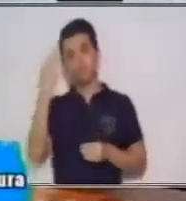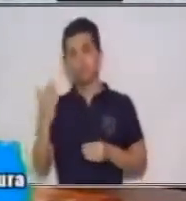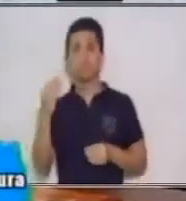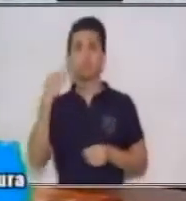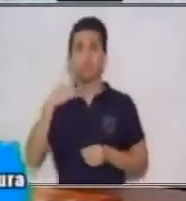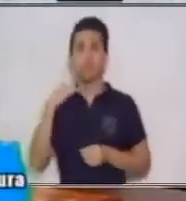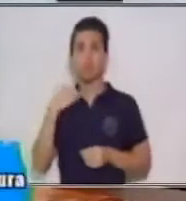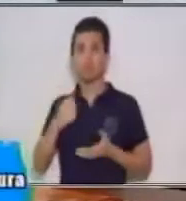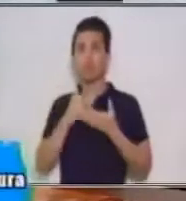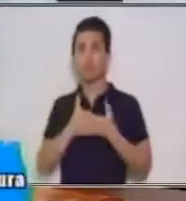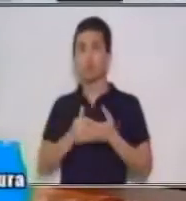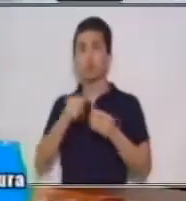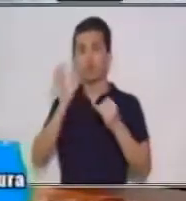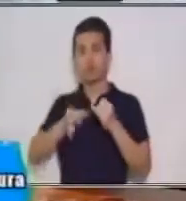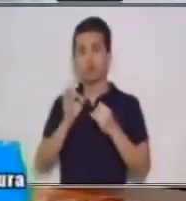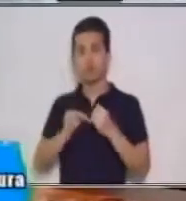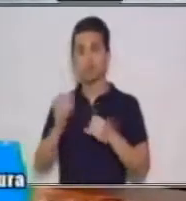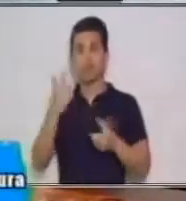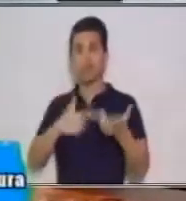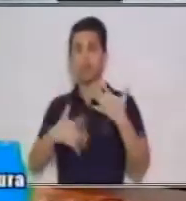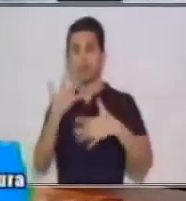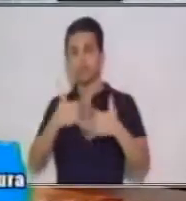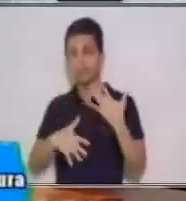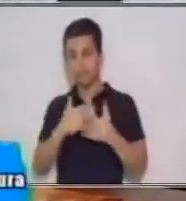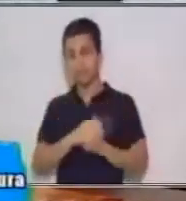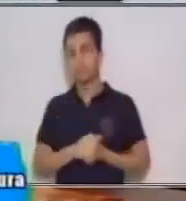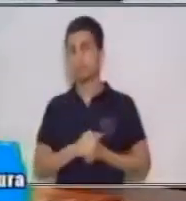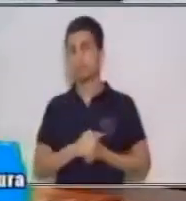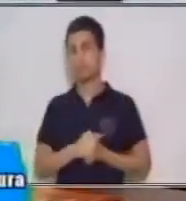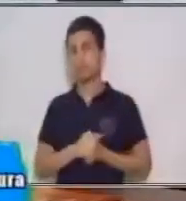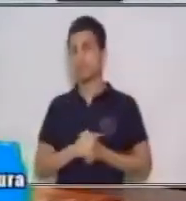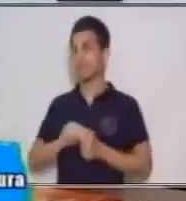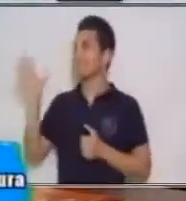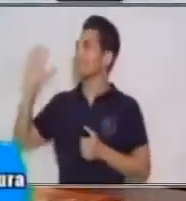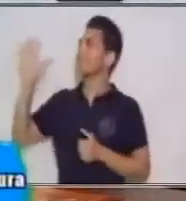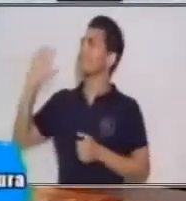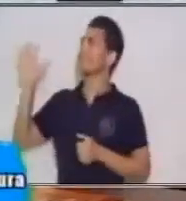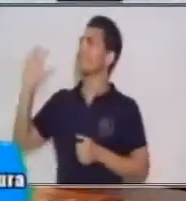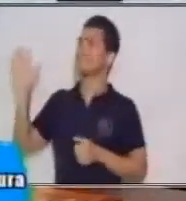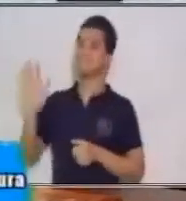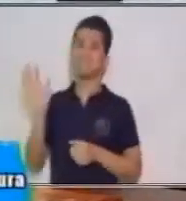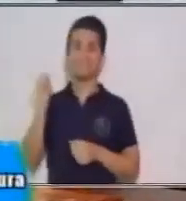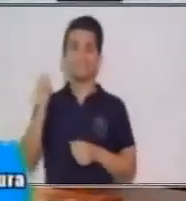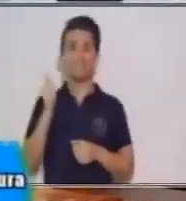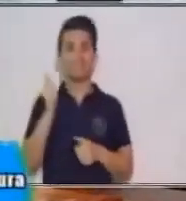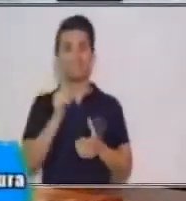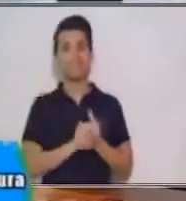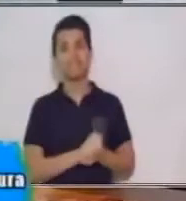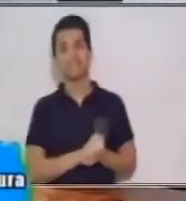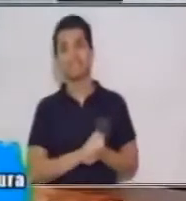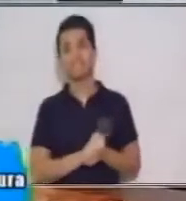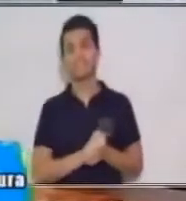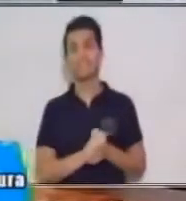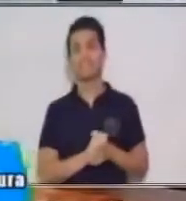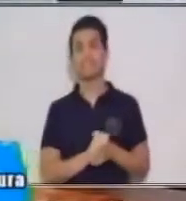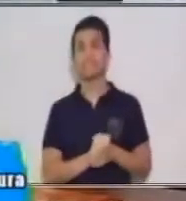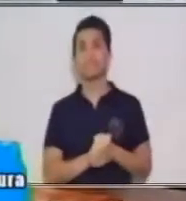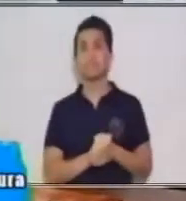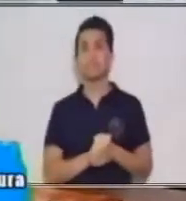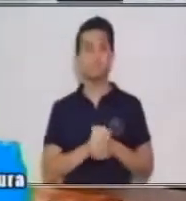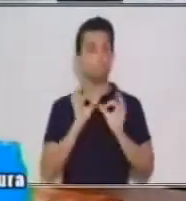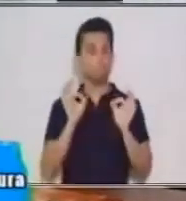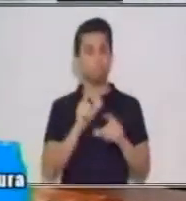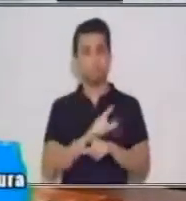Mauricio, quien está en la interpretación de Lengua de Sexto. Gracias, Mauricio, por estar con nosotros. Muy bien. Ahora sí,